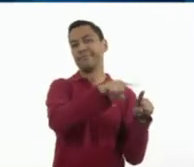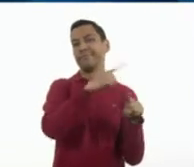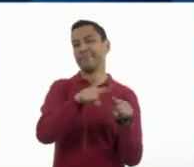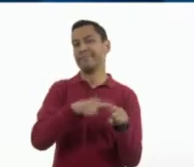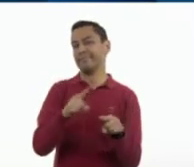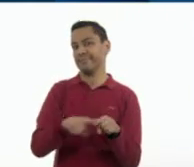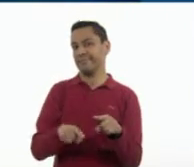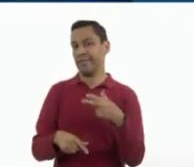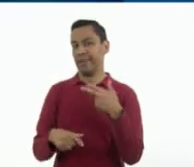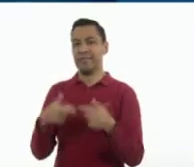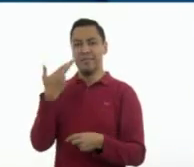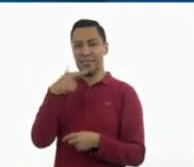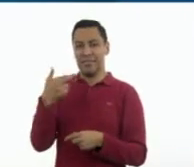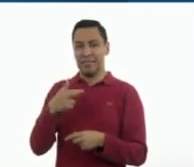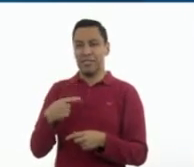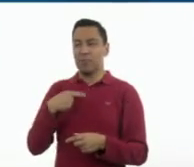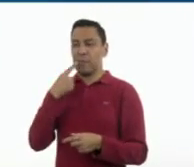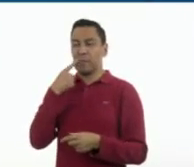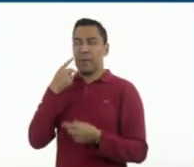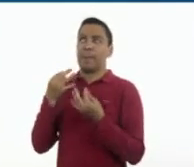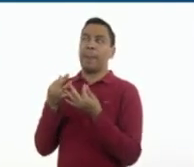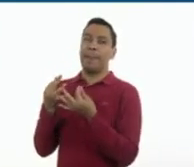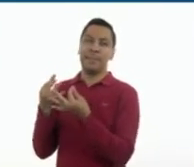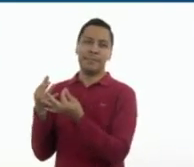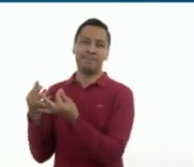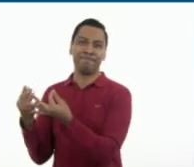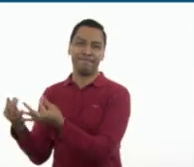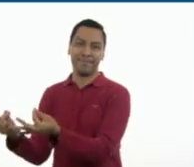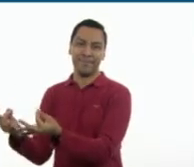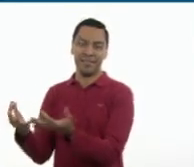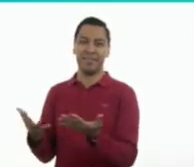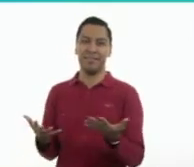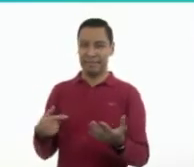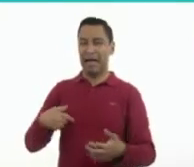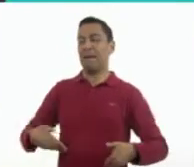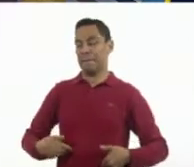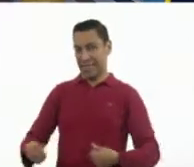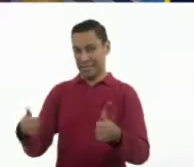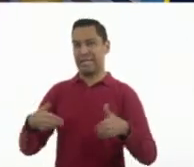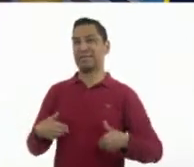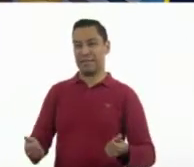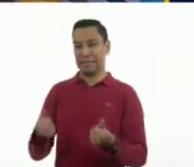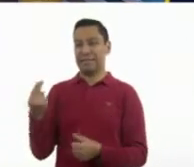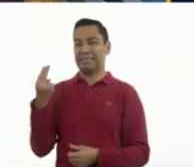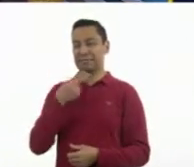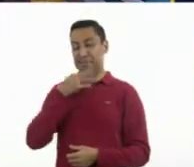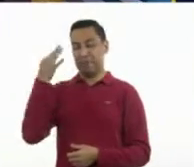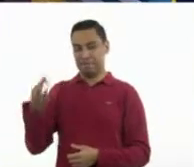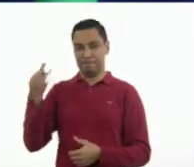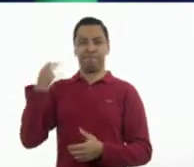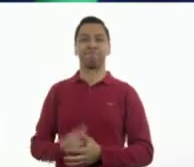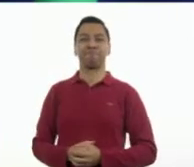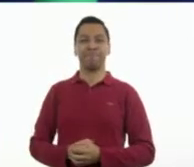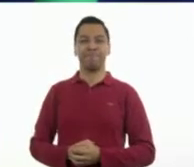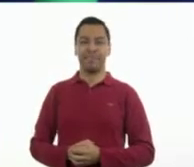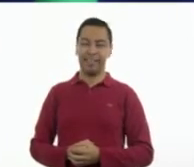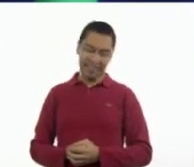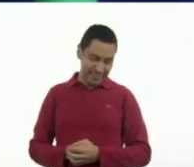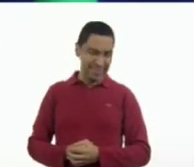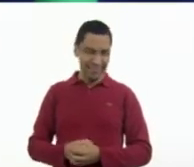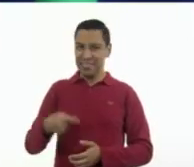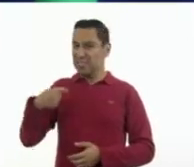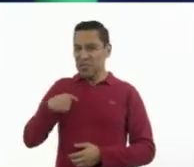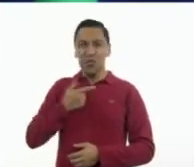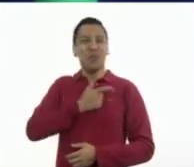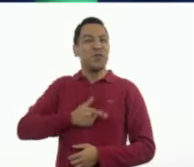este anuncio y de verdad se me hace agua la boca. Bueno. A mí también, se me antojó. Me dio hambre. Por eso, exactamente por eso, a mí me encanta